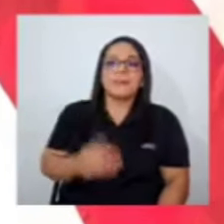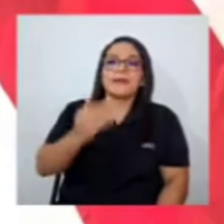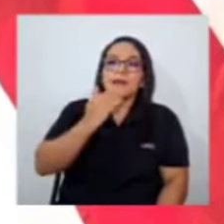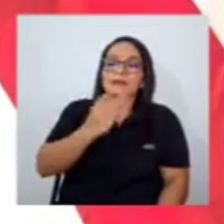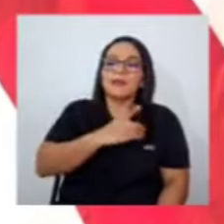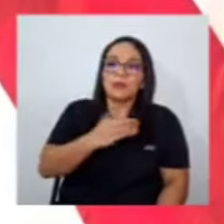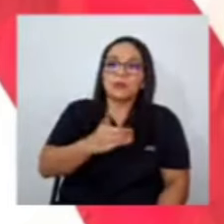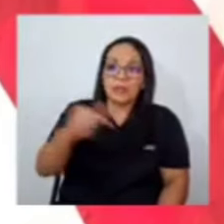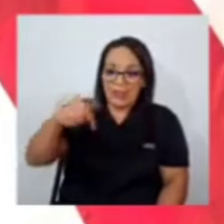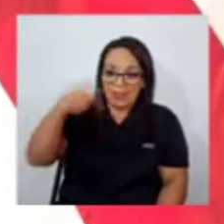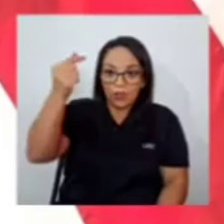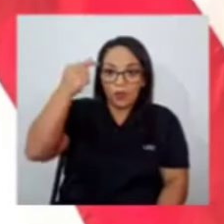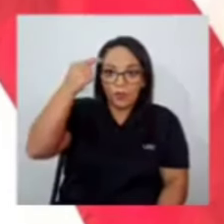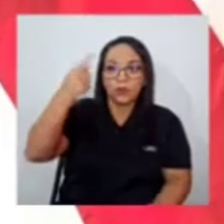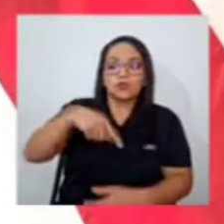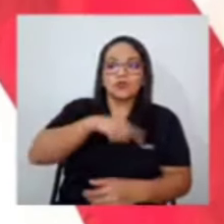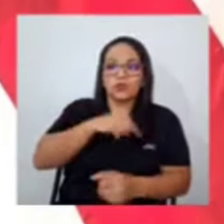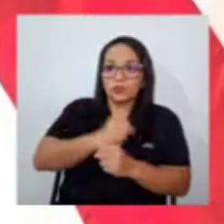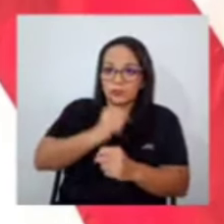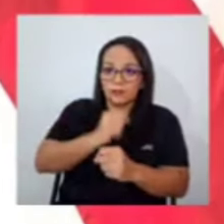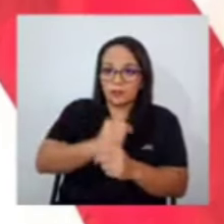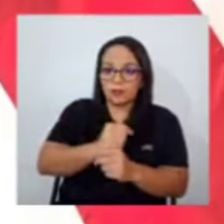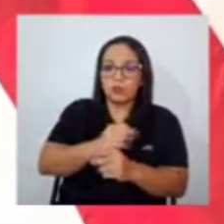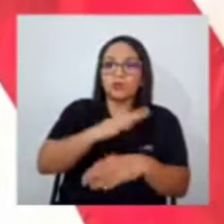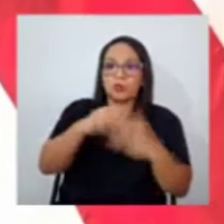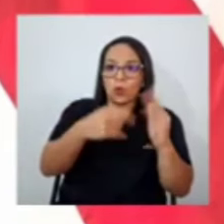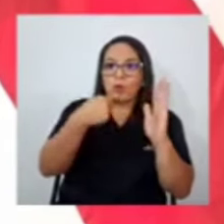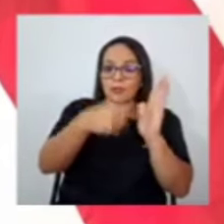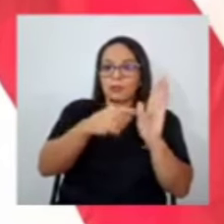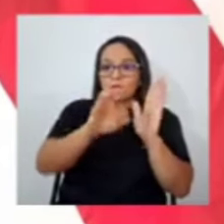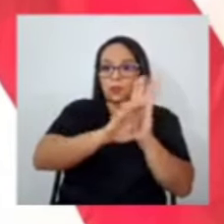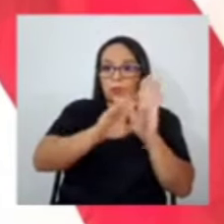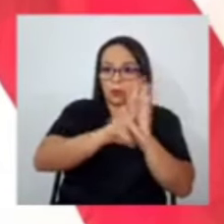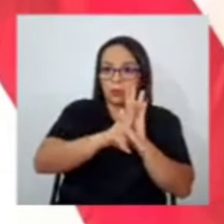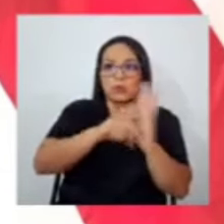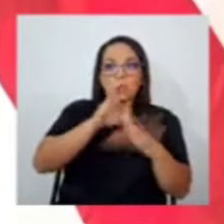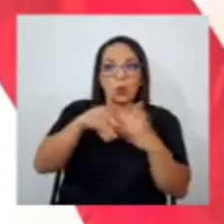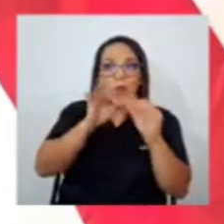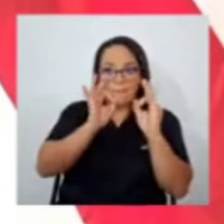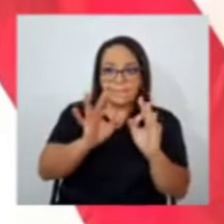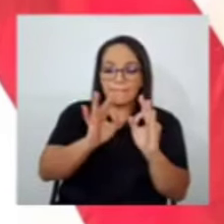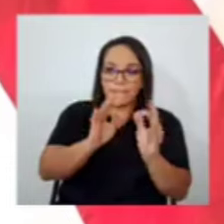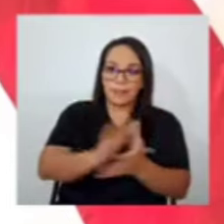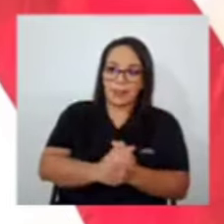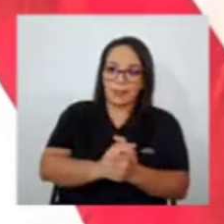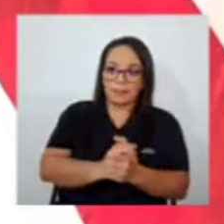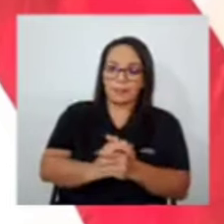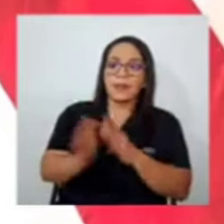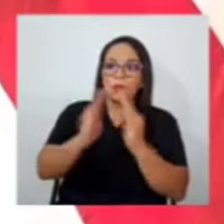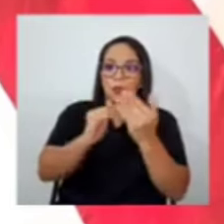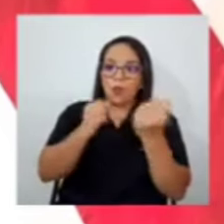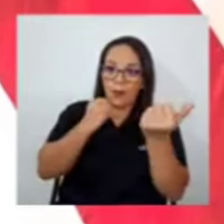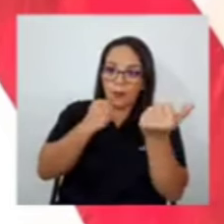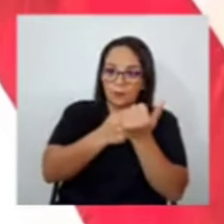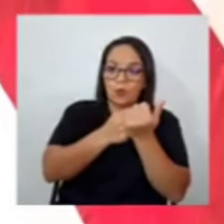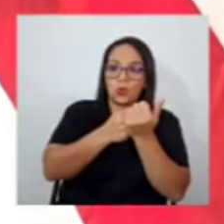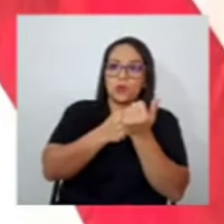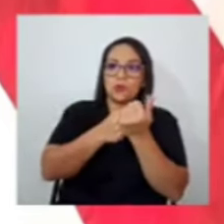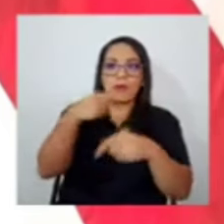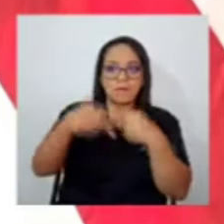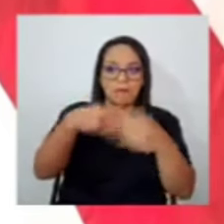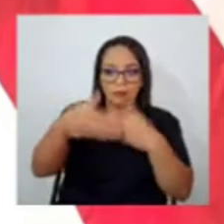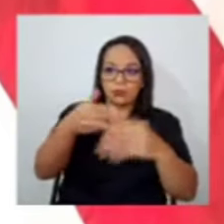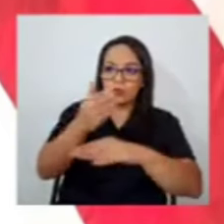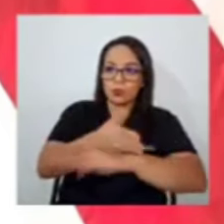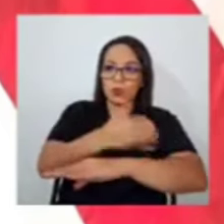gobierno hemos hecho las cosas que nos permite la constitución también que el pueblo nos apoya y que vamos progresando